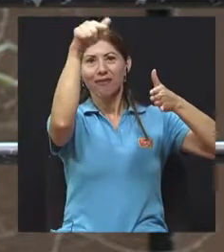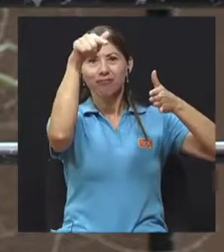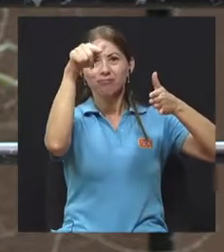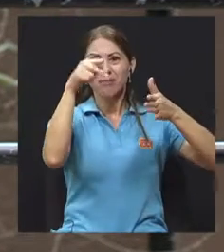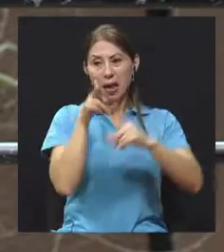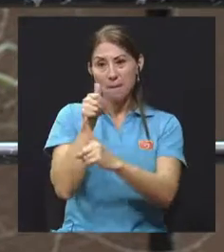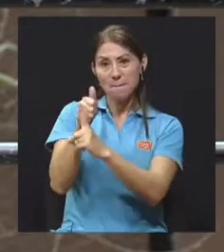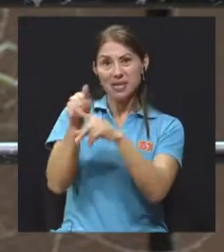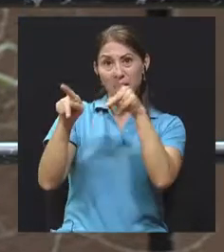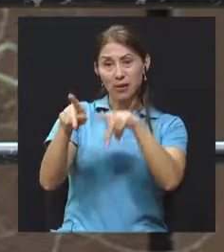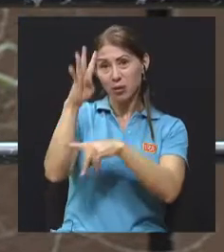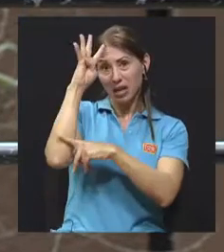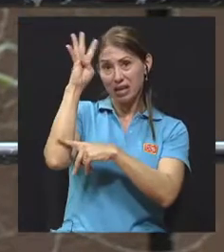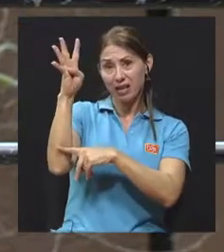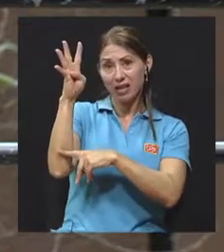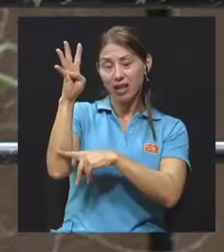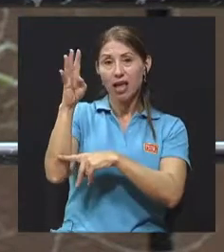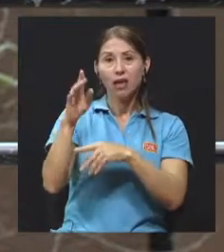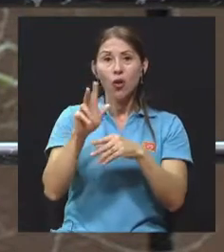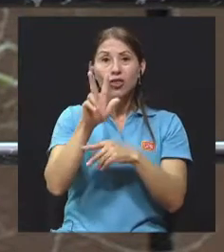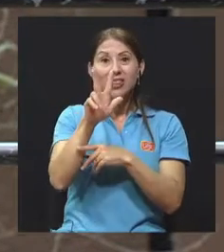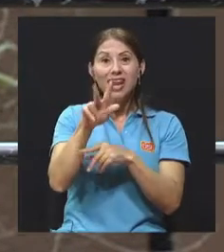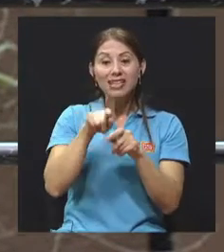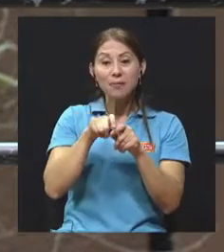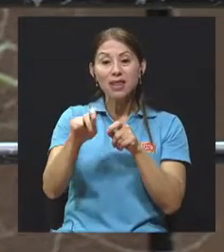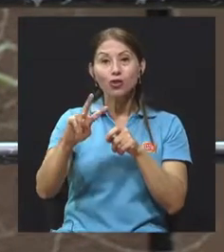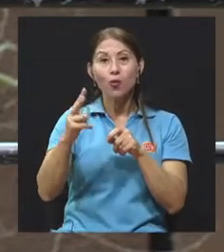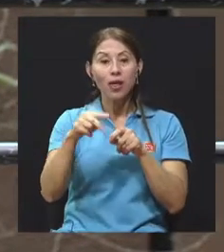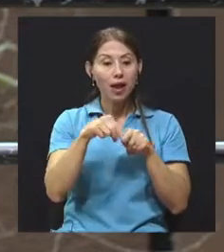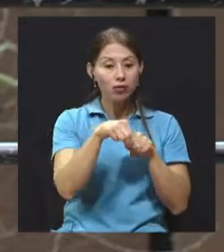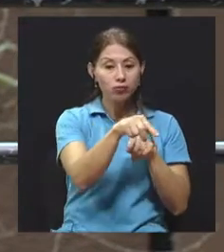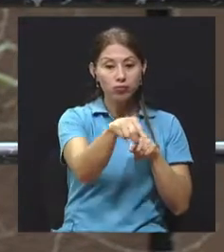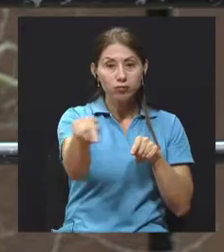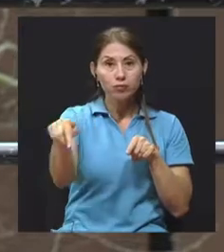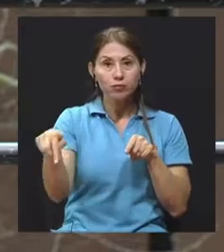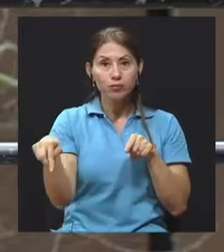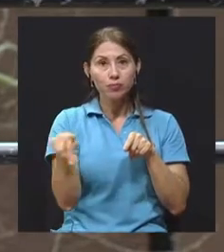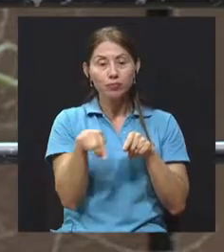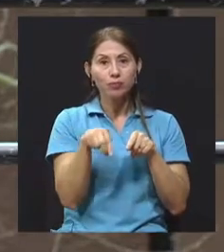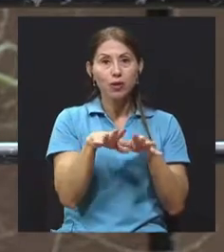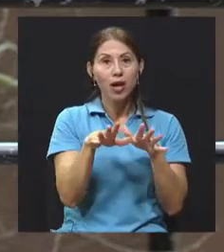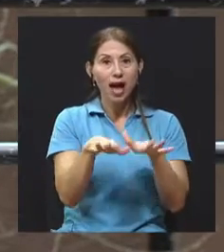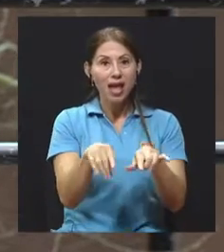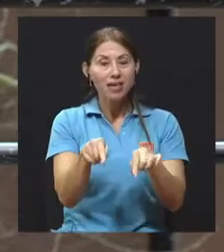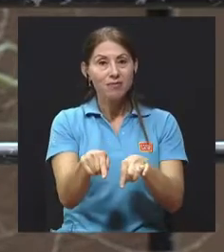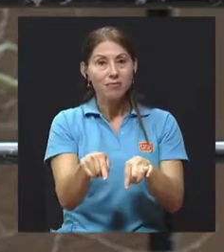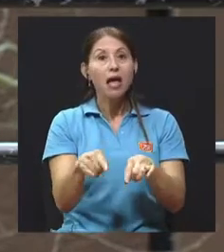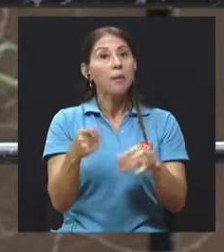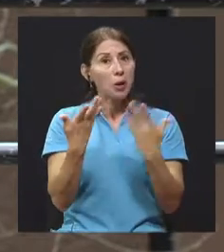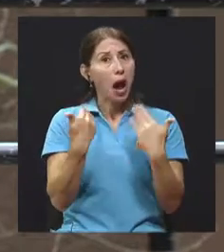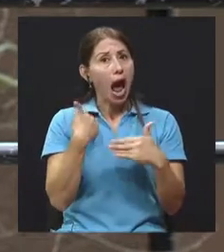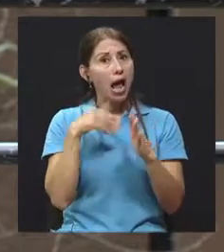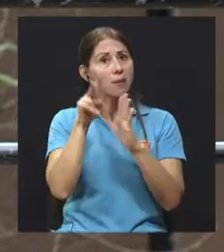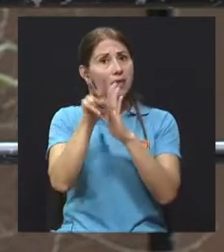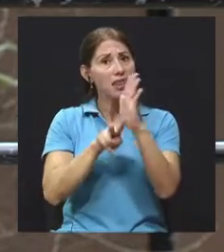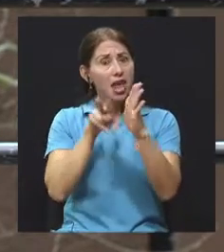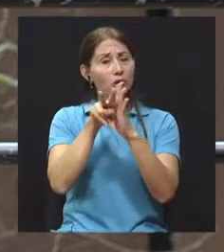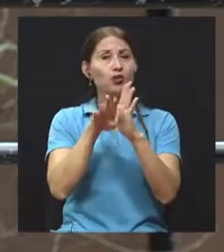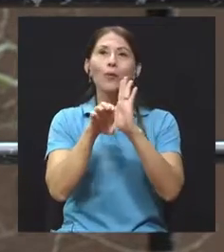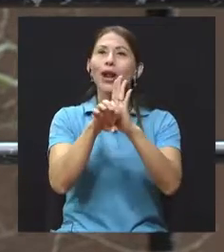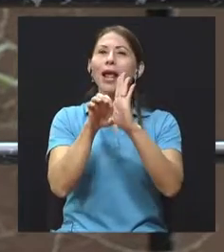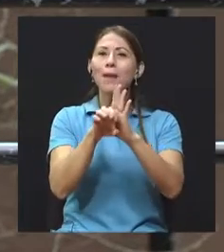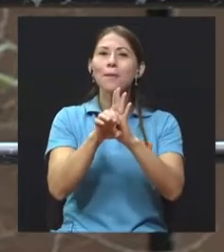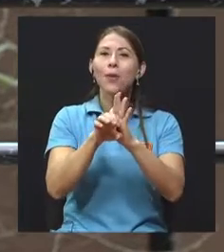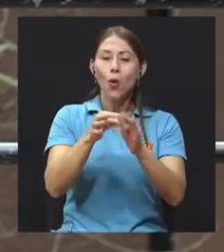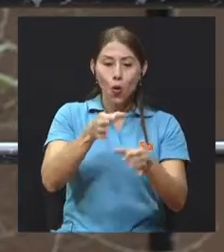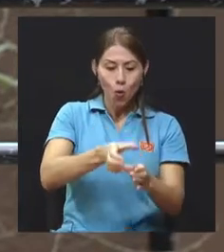en 3 metros cuadrados hizo un jardín vertical. Hay videos que usted puede bajar de internet, ahí donde salen los tutoriales cómo poner en una caña de